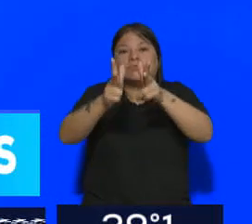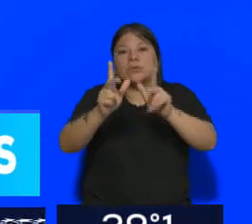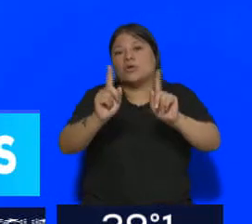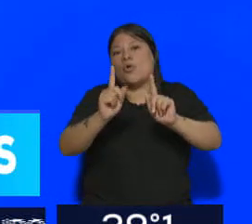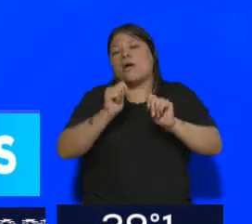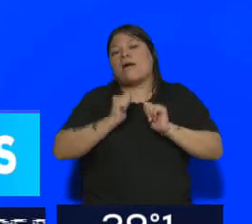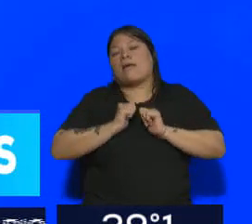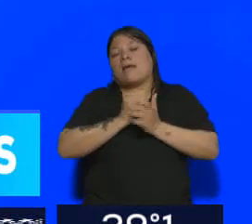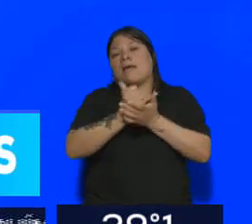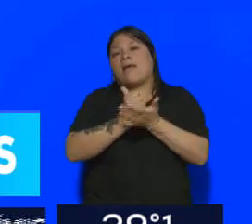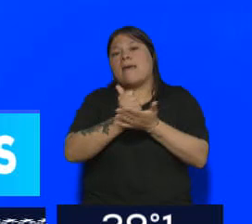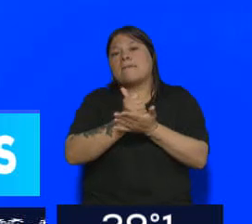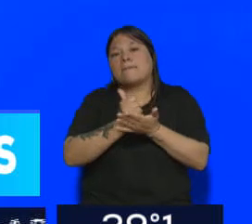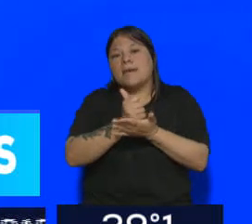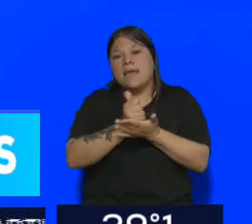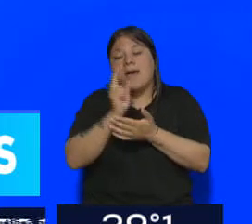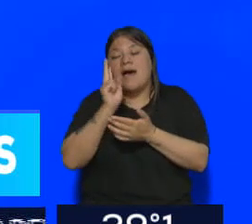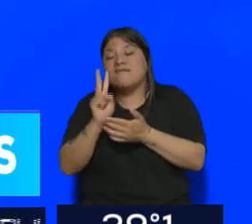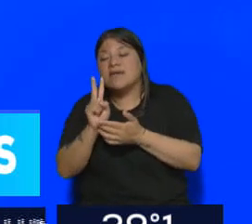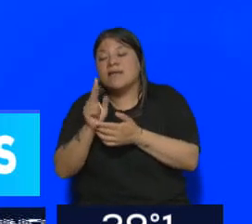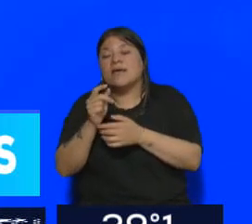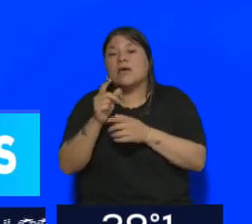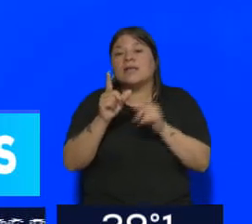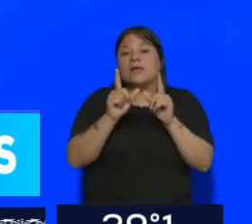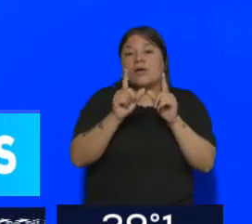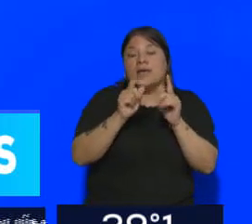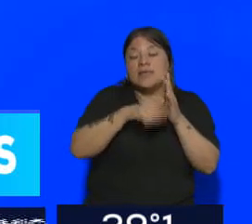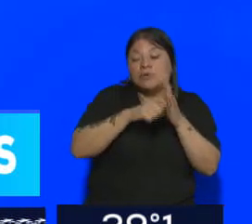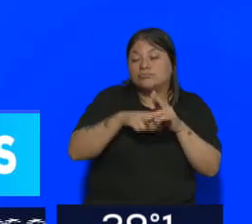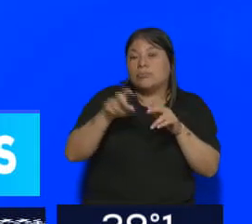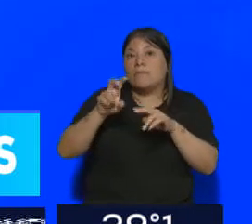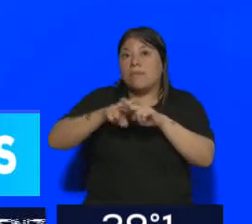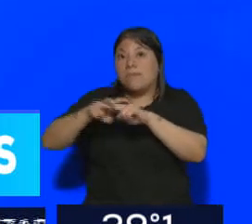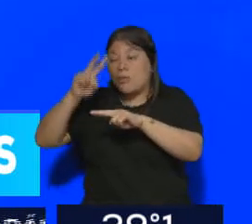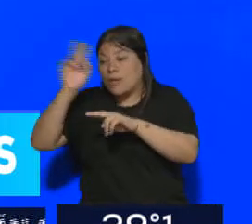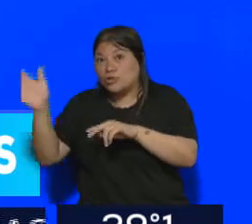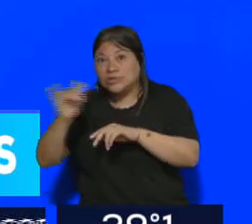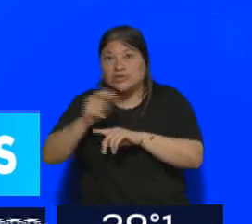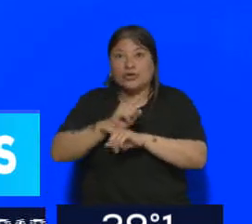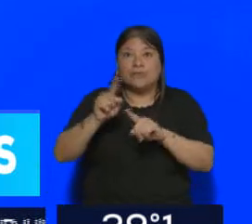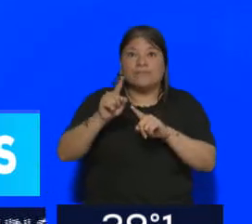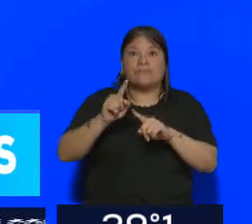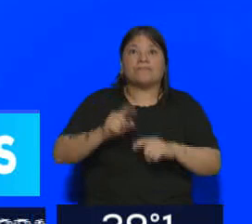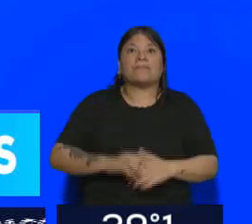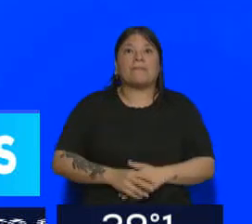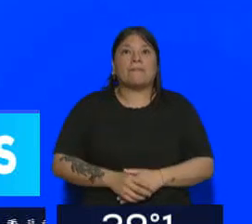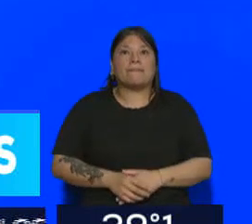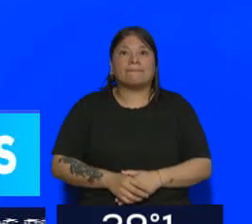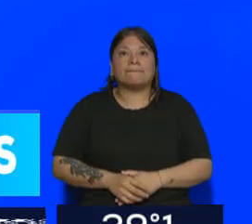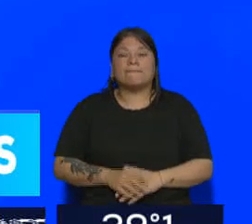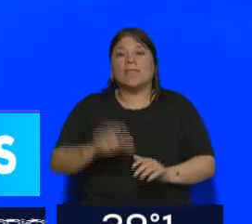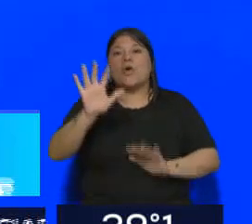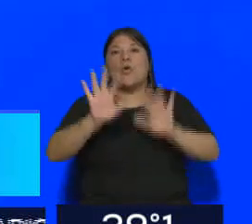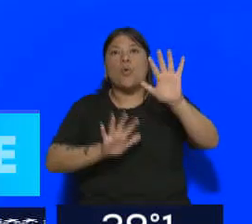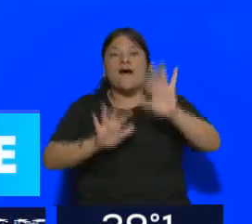bueno, van a ver cómo va este tema de los números concretos de la inscripción tengamos en cuenta también que por ahí los chicos no quieren la escuela que les ha